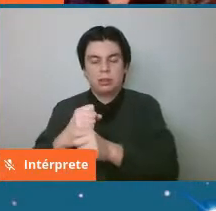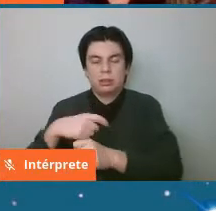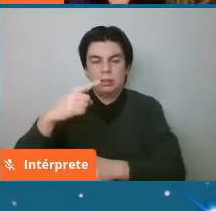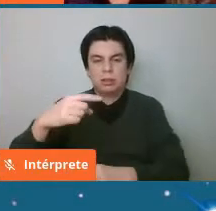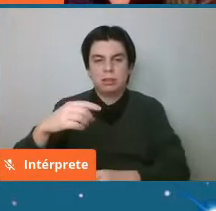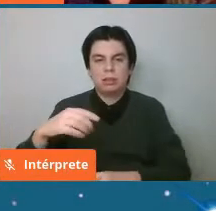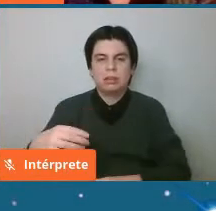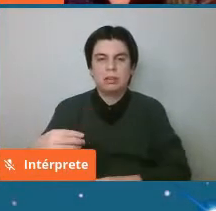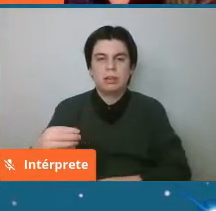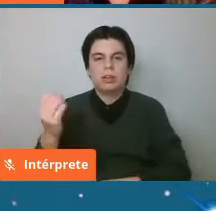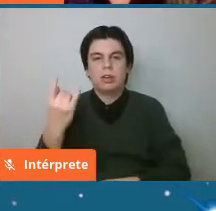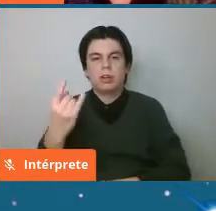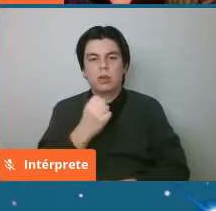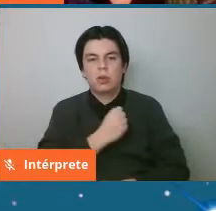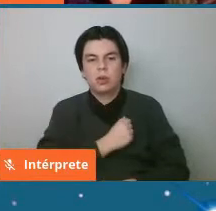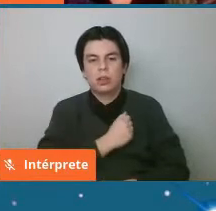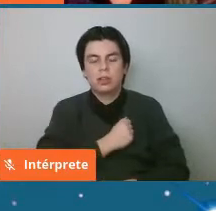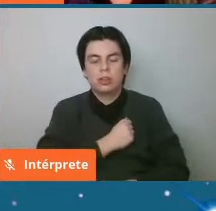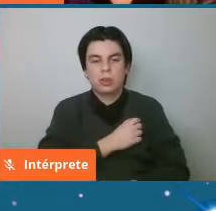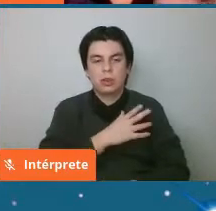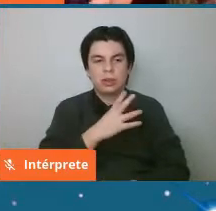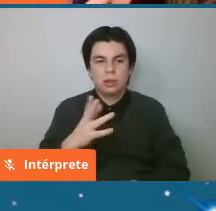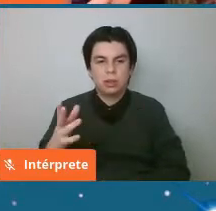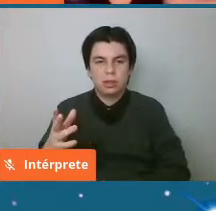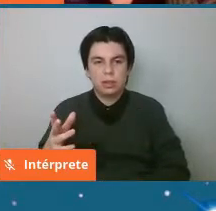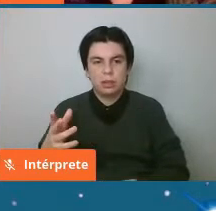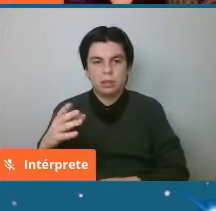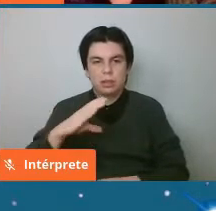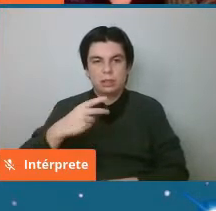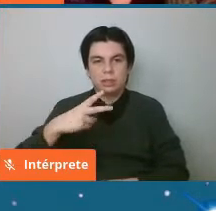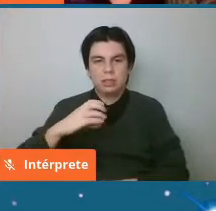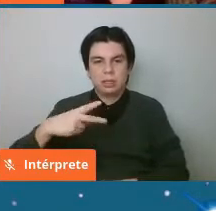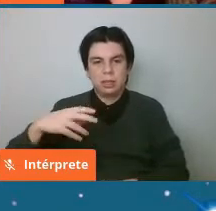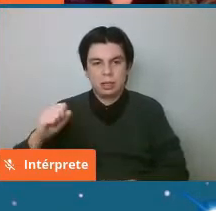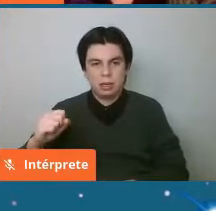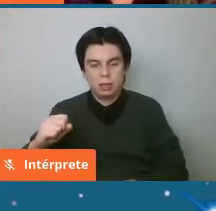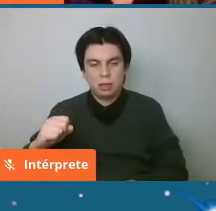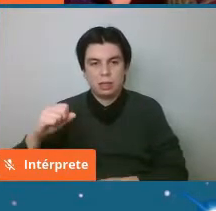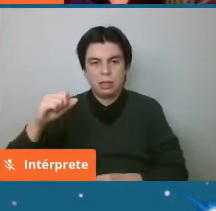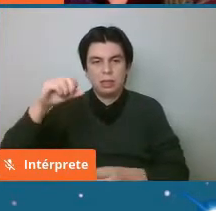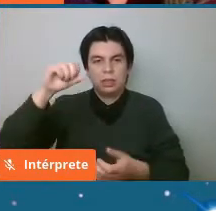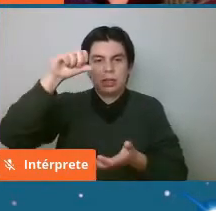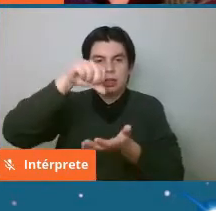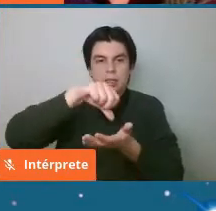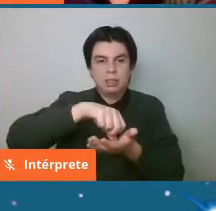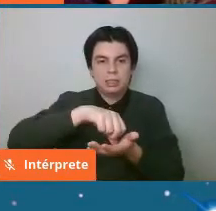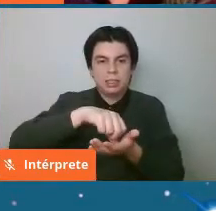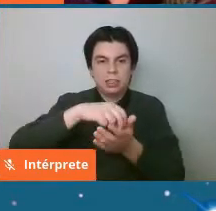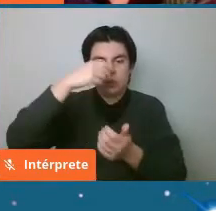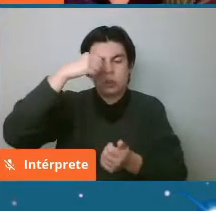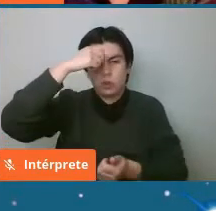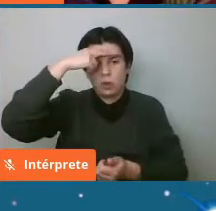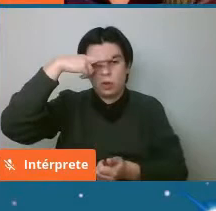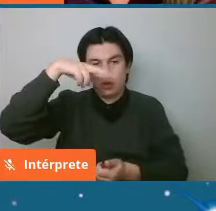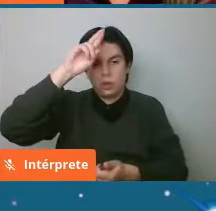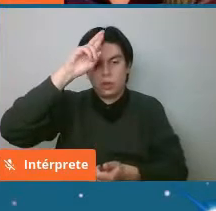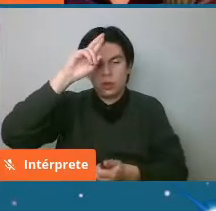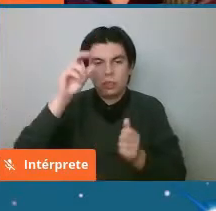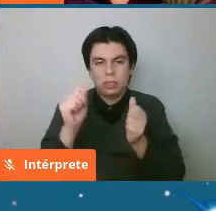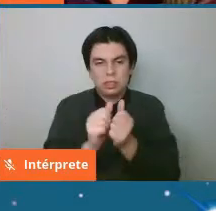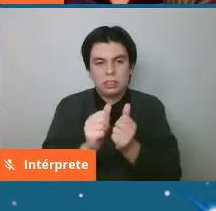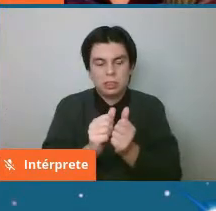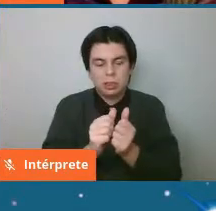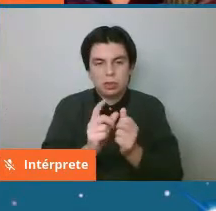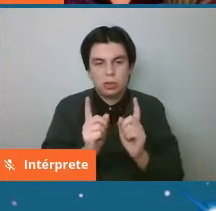Universidad Católica de Astronomía son Chacana Centro Centro Norte Chico ahí en el observatorio El